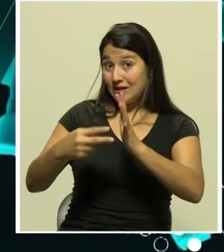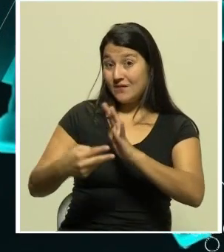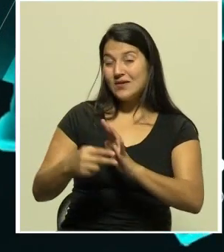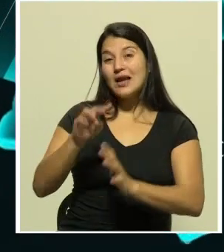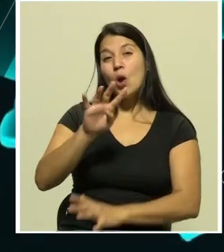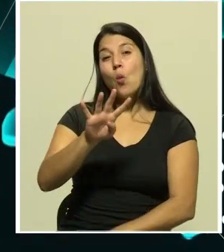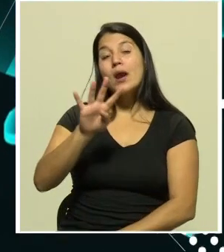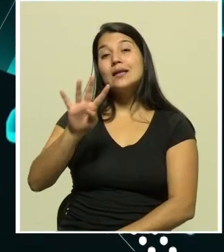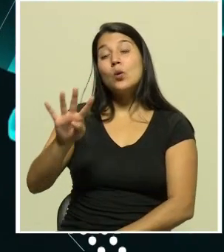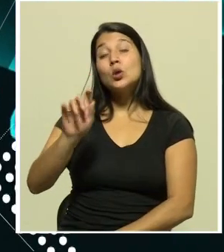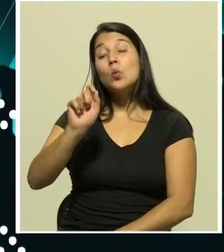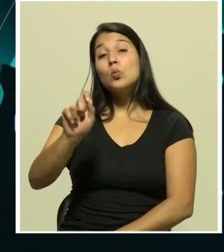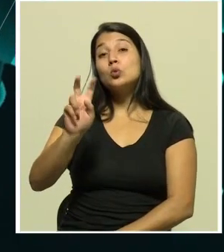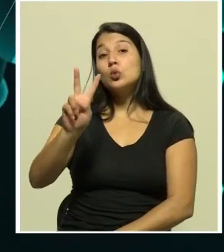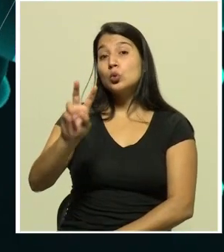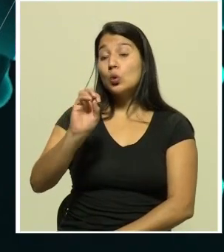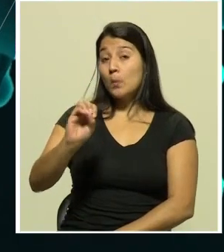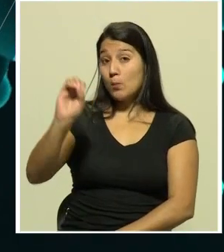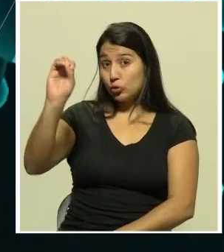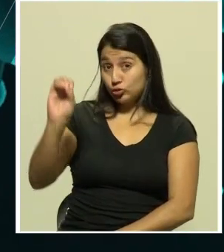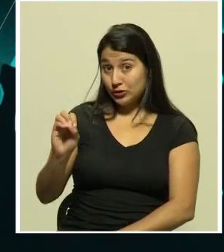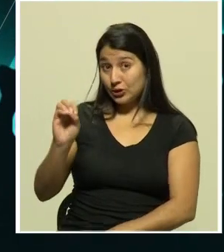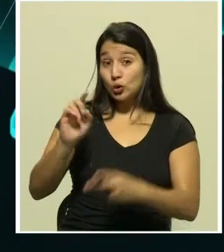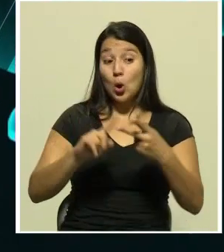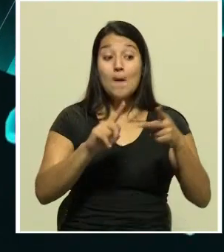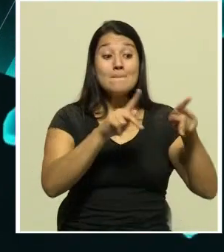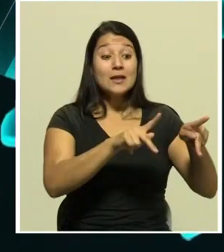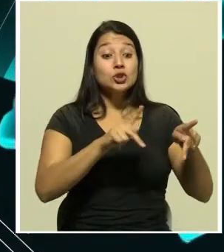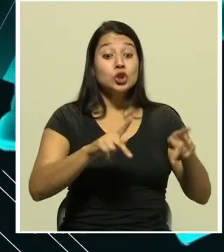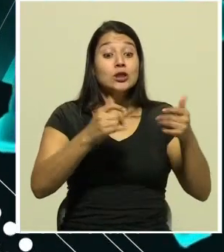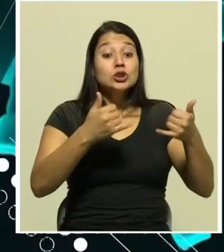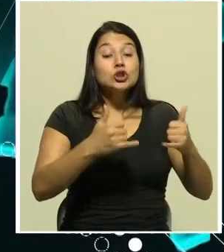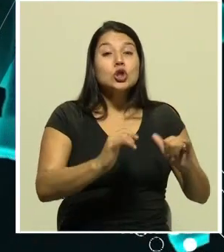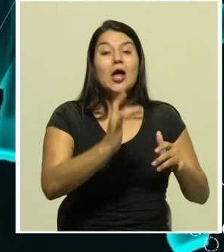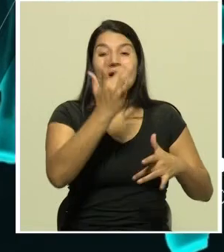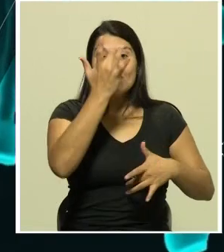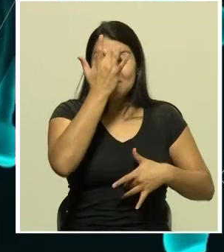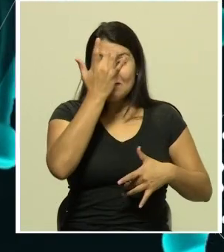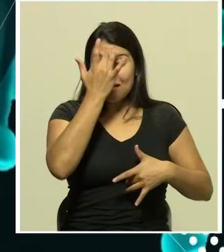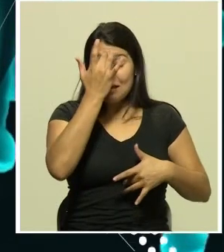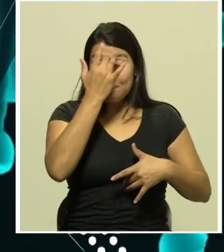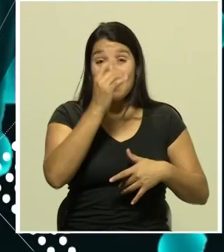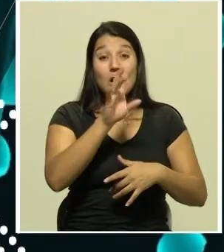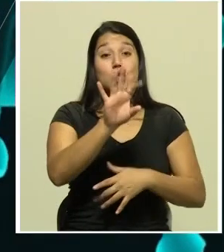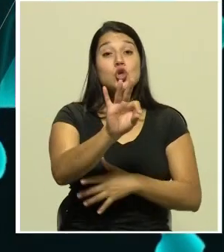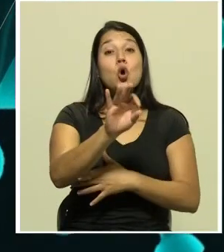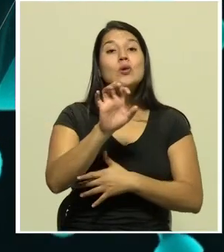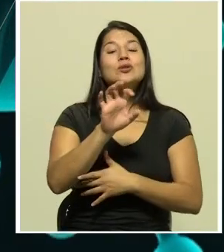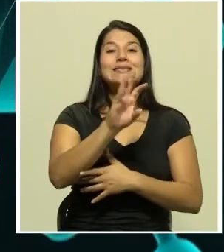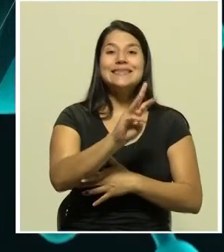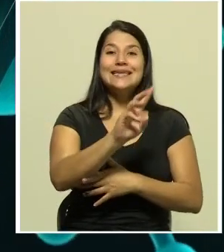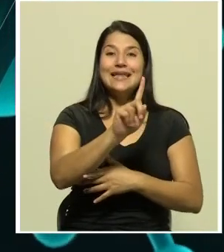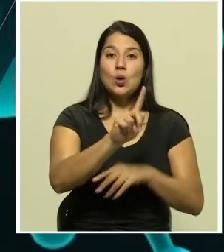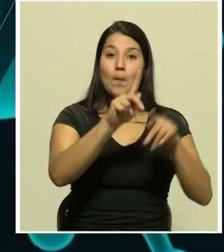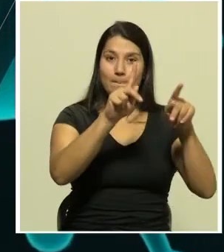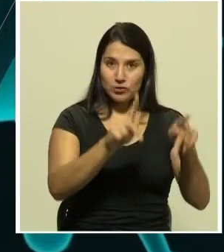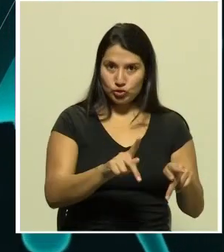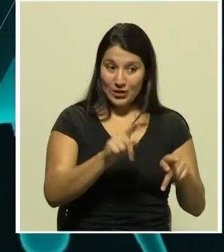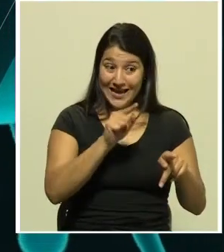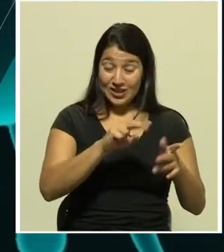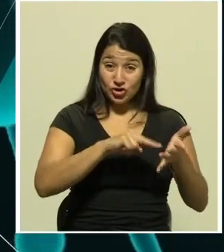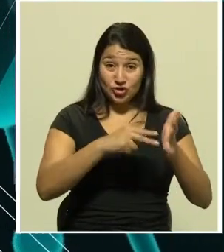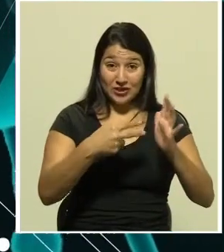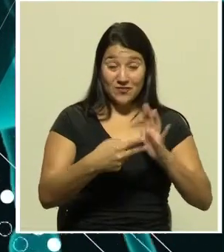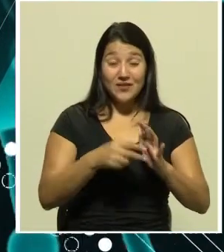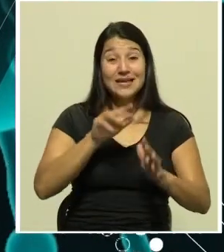.2%. Casos activos hay hasta este lunes 961, lo que representa